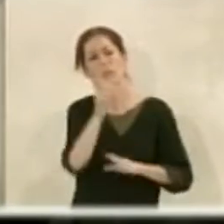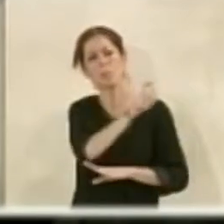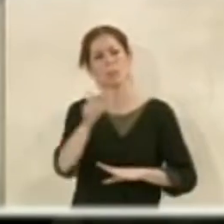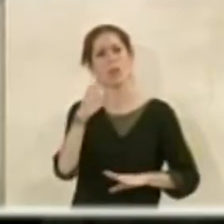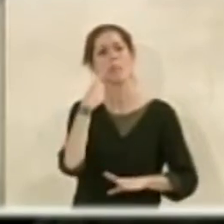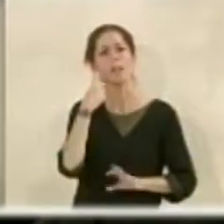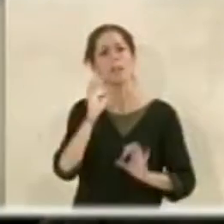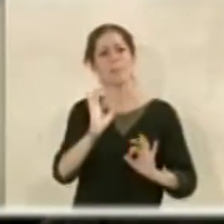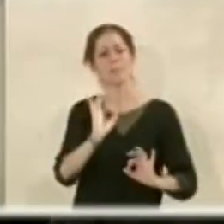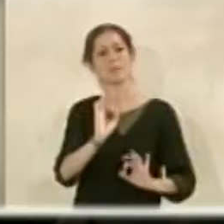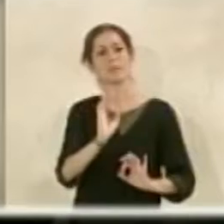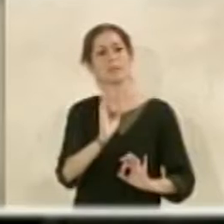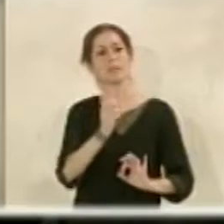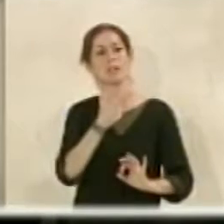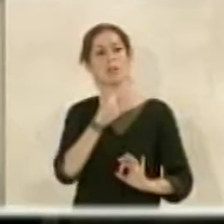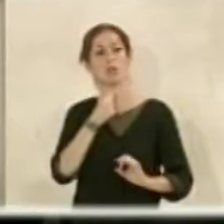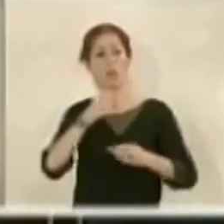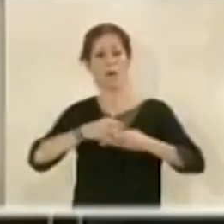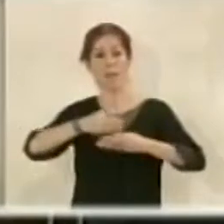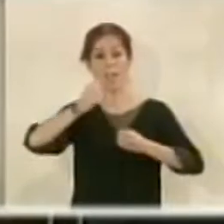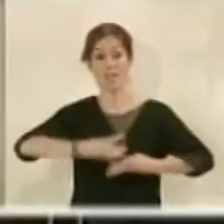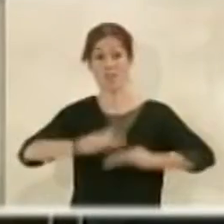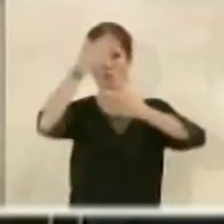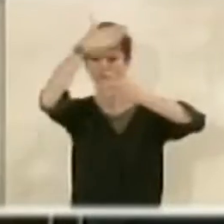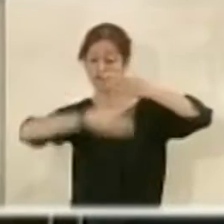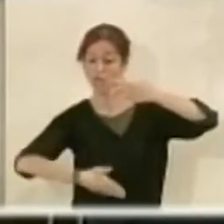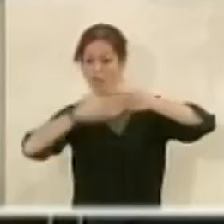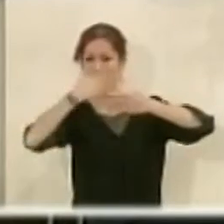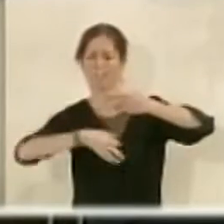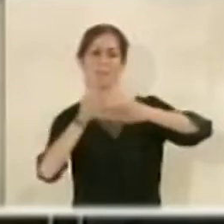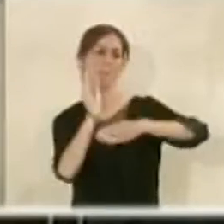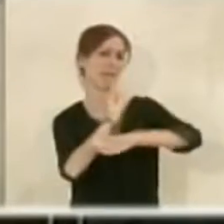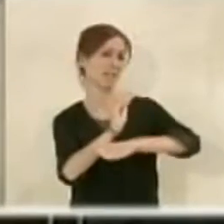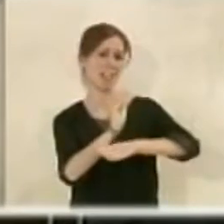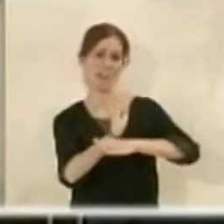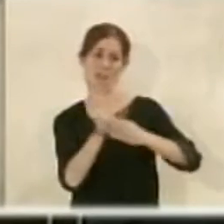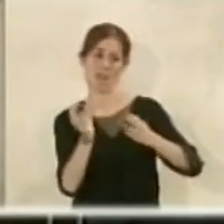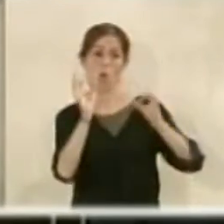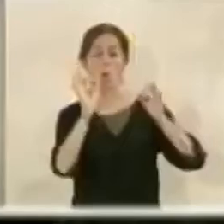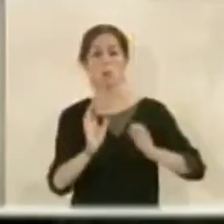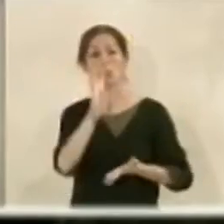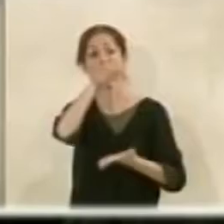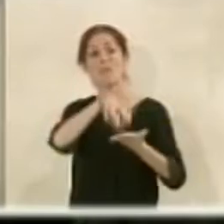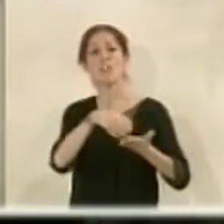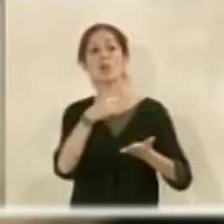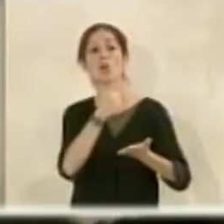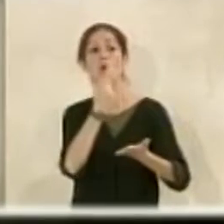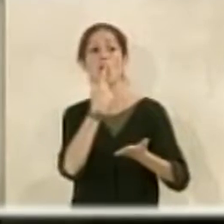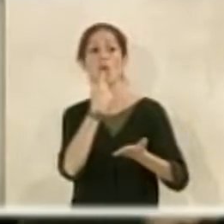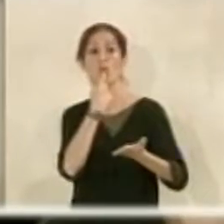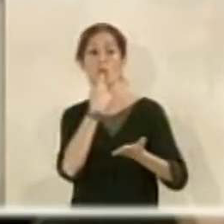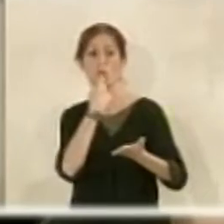gente de Almería que todo lo que es la fachada de ese edificio se hubiera mantenido. Yo creo que ahí la Cruz Roja tenía que haber tenido mucha más